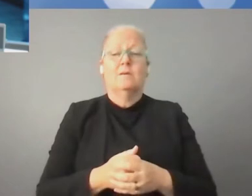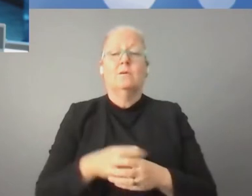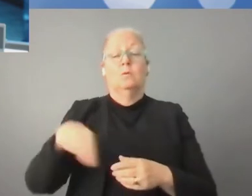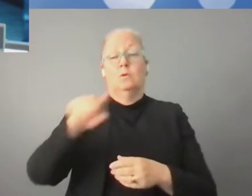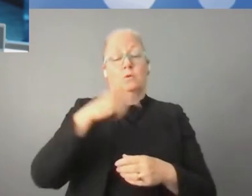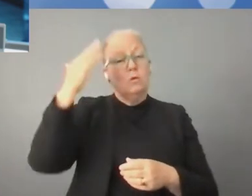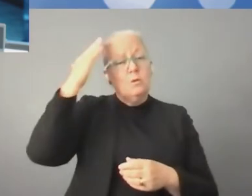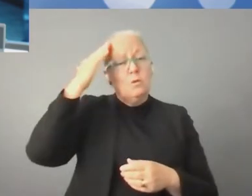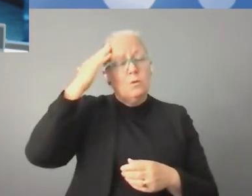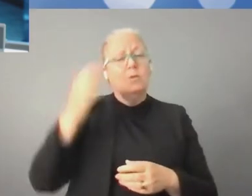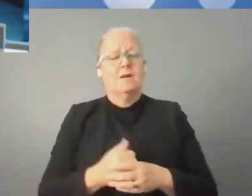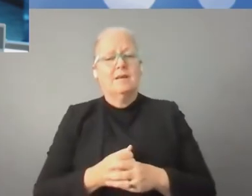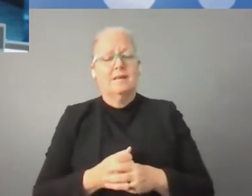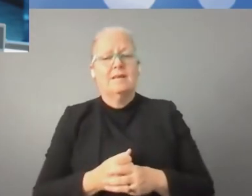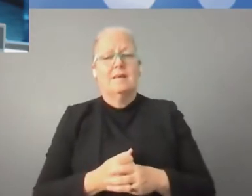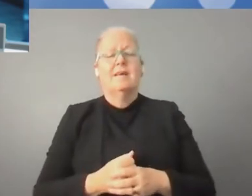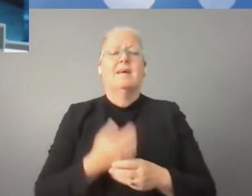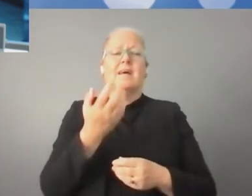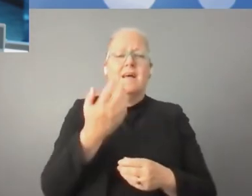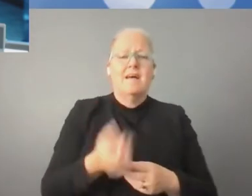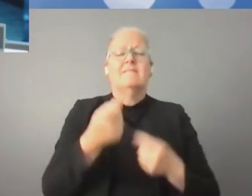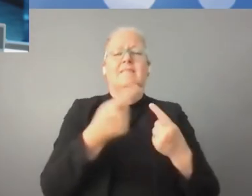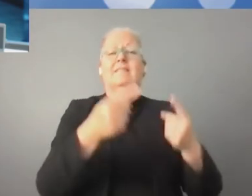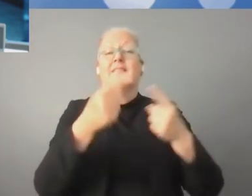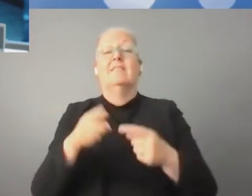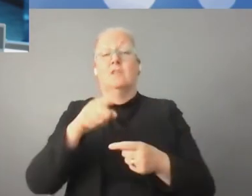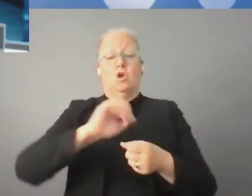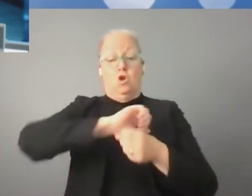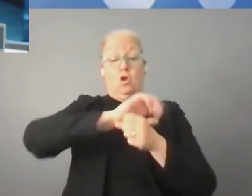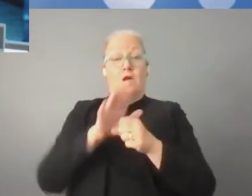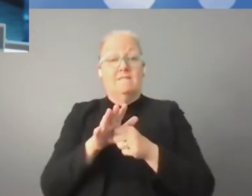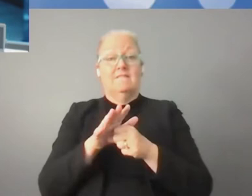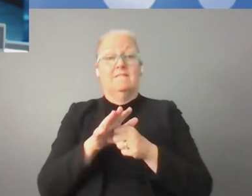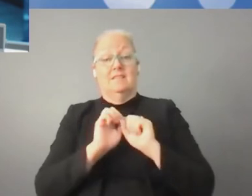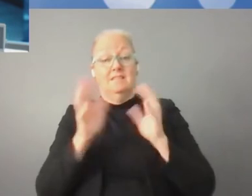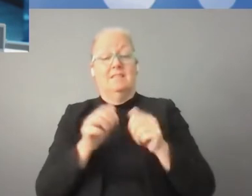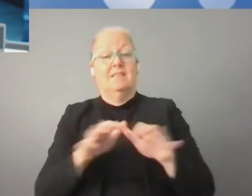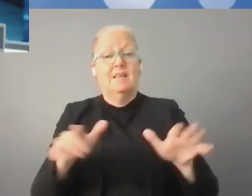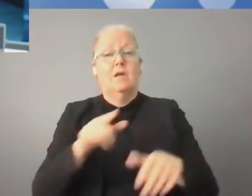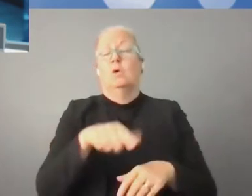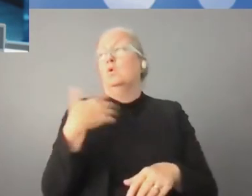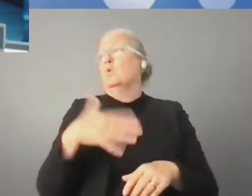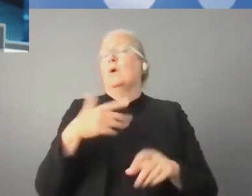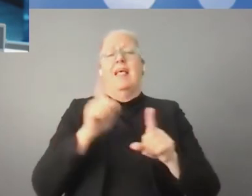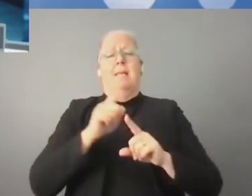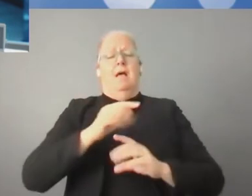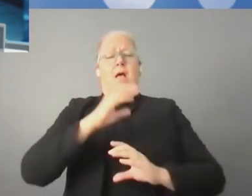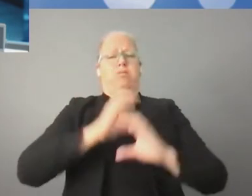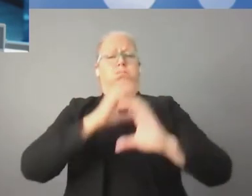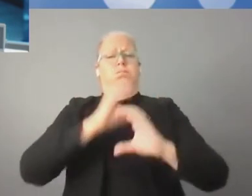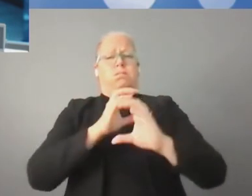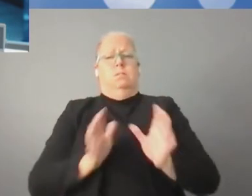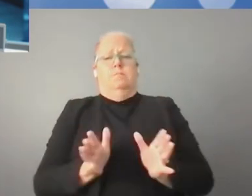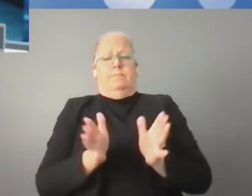todos tenemos en cuenta y entendemos que la pandemia, a pesar de sus consecuencias